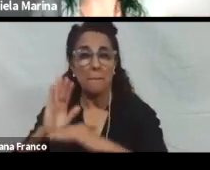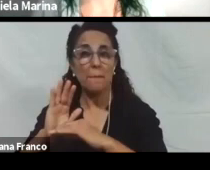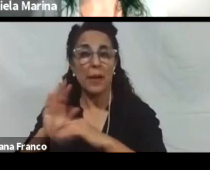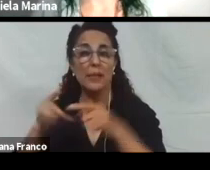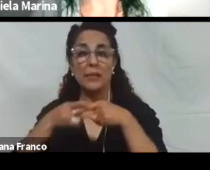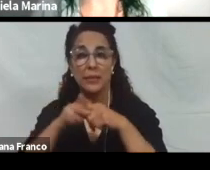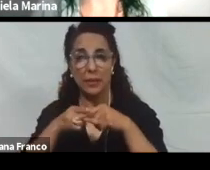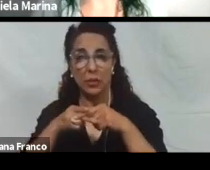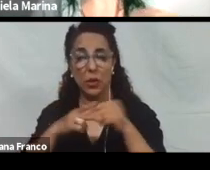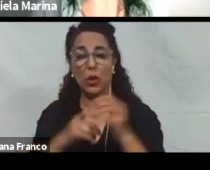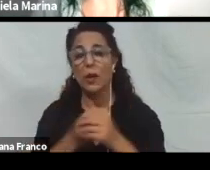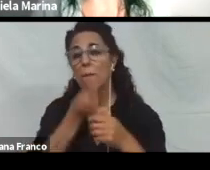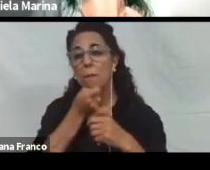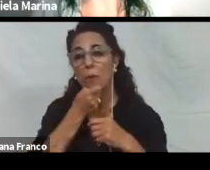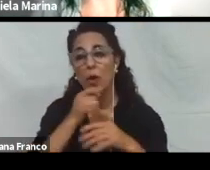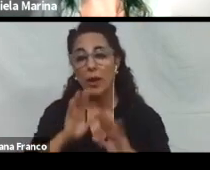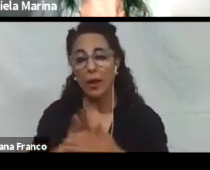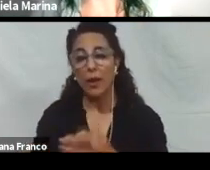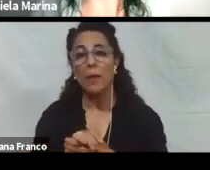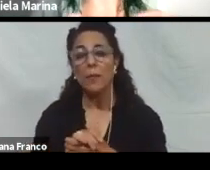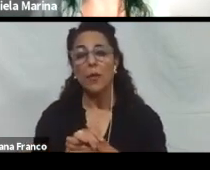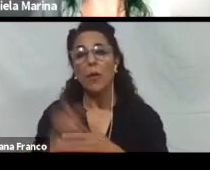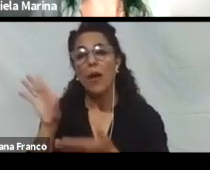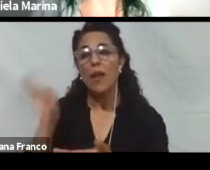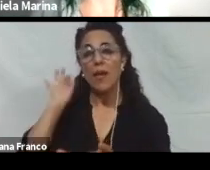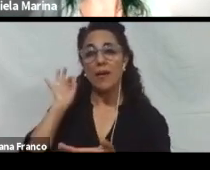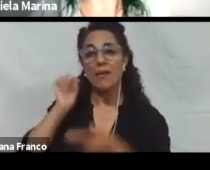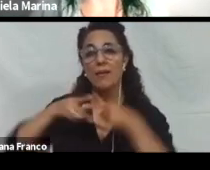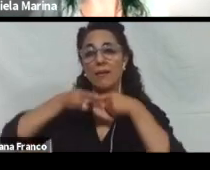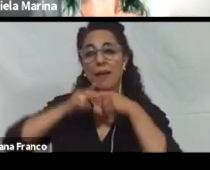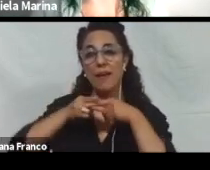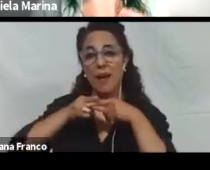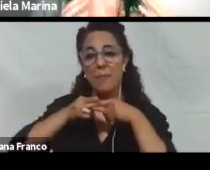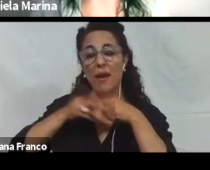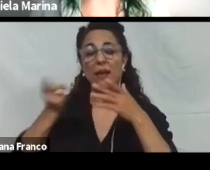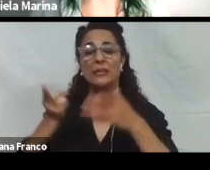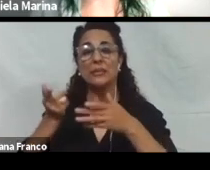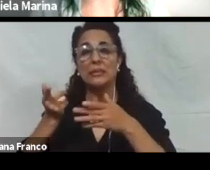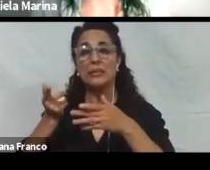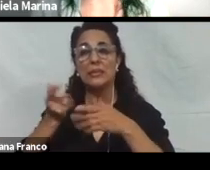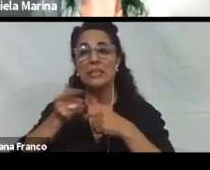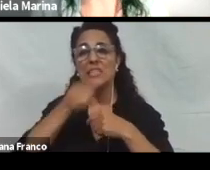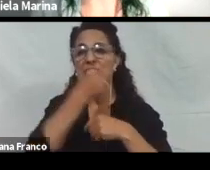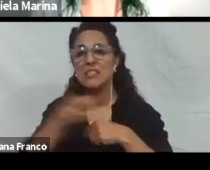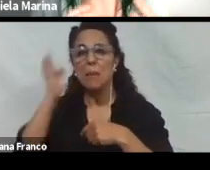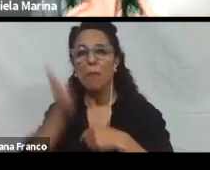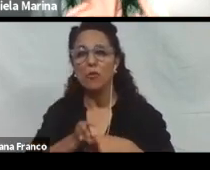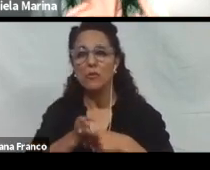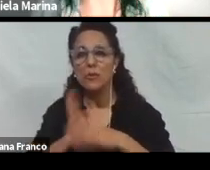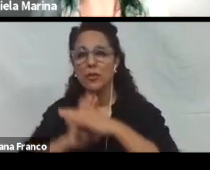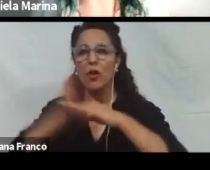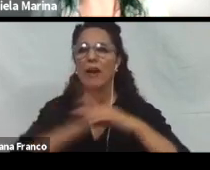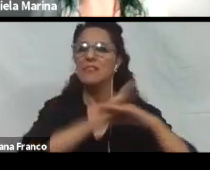Por ejemplo, podemos elegir una herramienta, para darles un ejemplo, que sea 100% accesible para